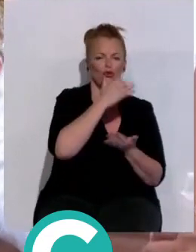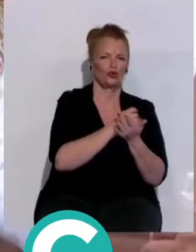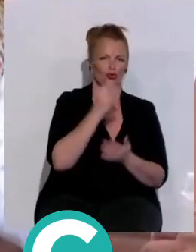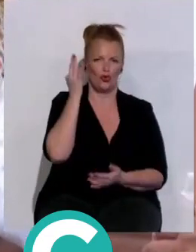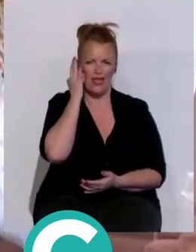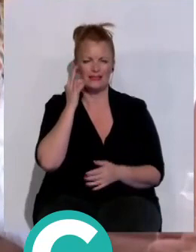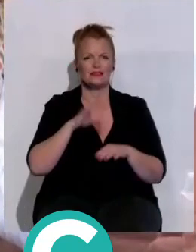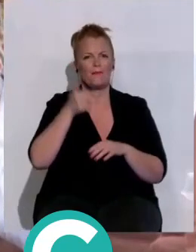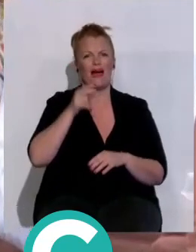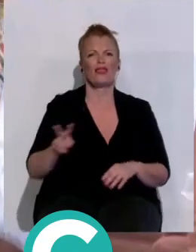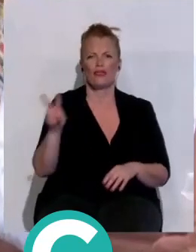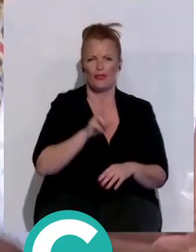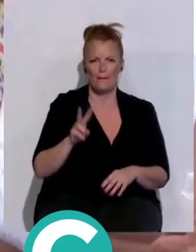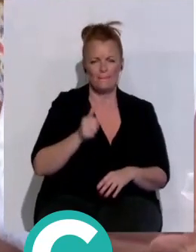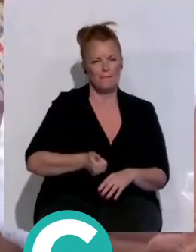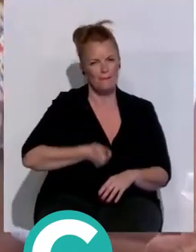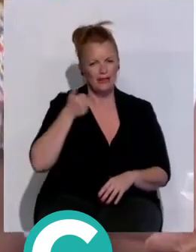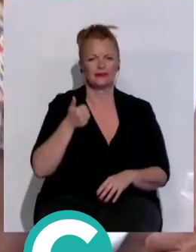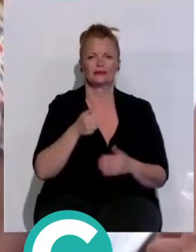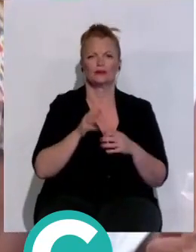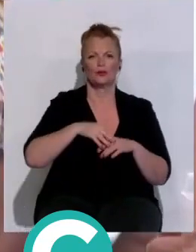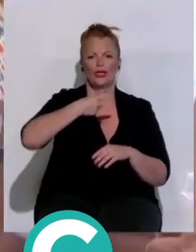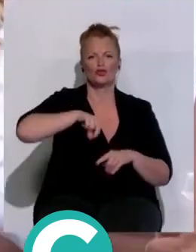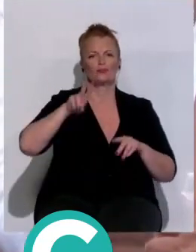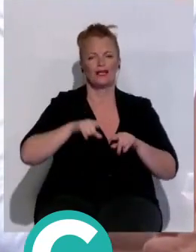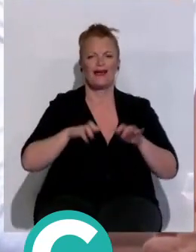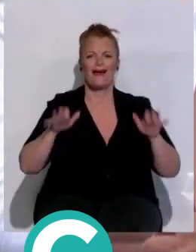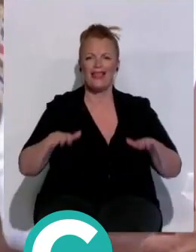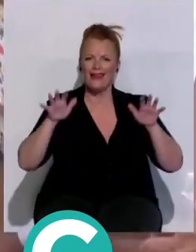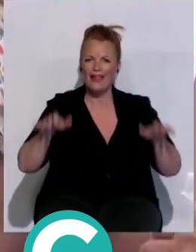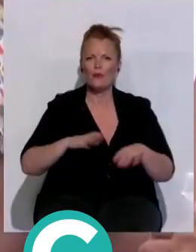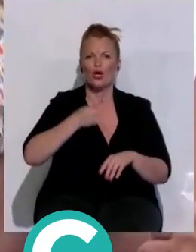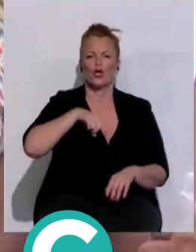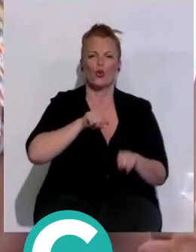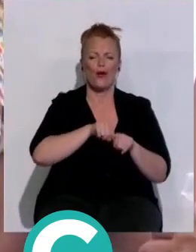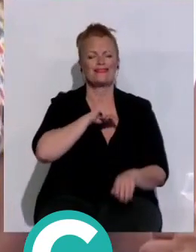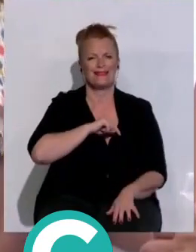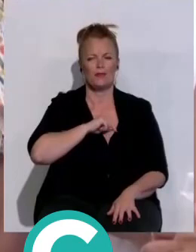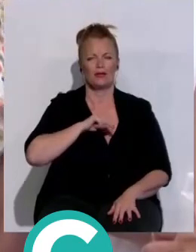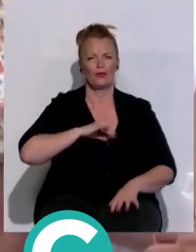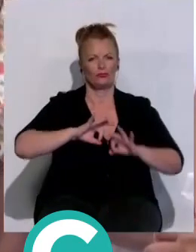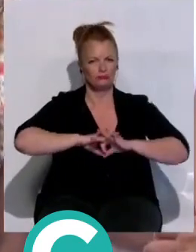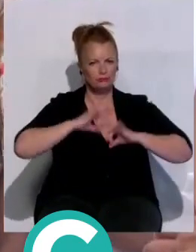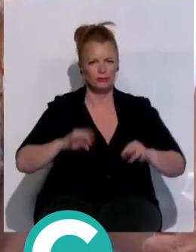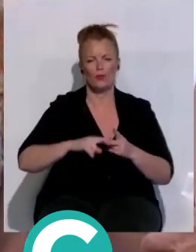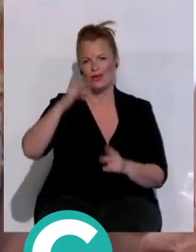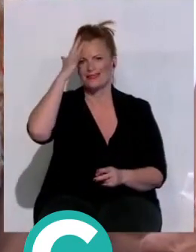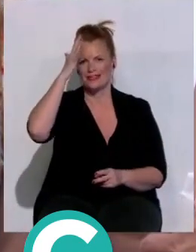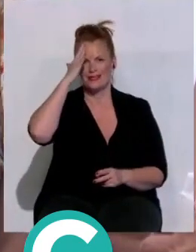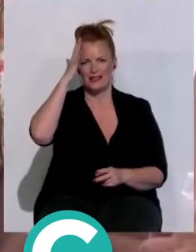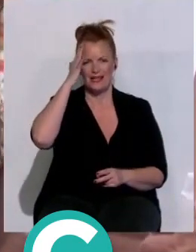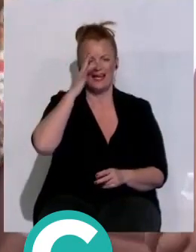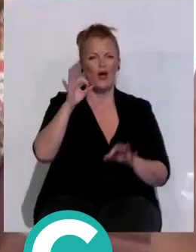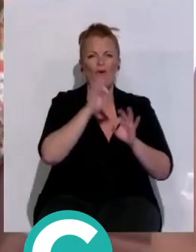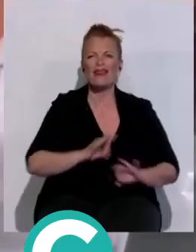a una ciudad más verde. Y lo vamos a hacer porque somos Cádiz, y somos Cádiz porque lo sentimos, y somos Cádiz porque lo soñamos, y nadie absolutamente